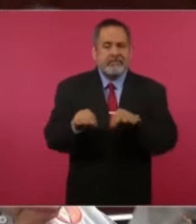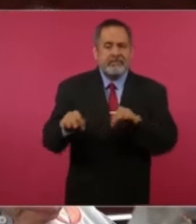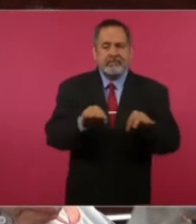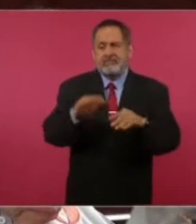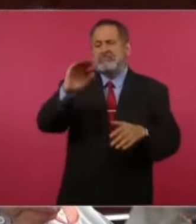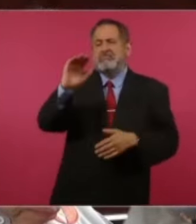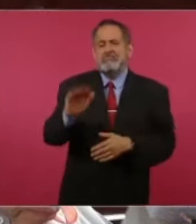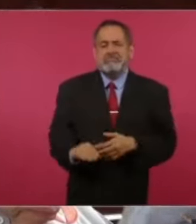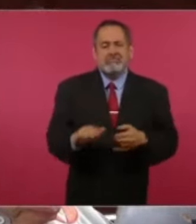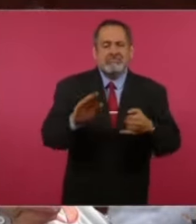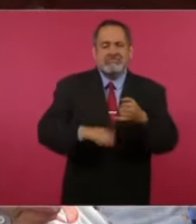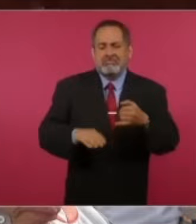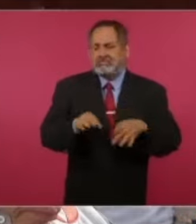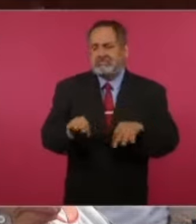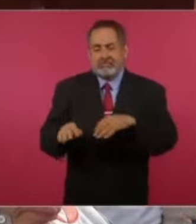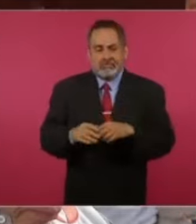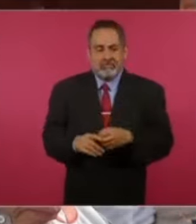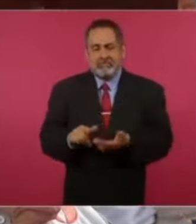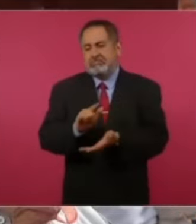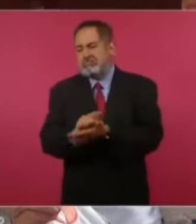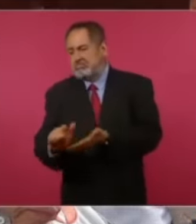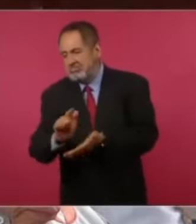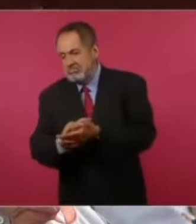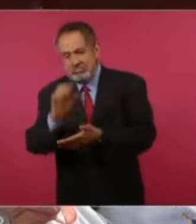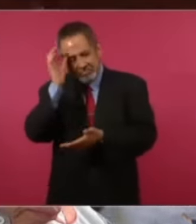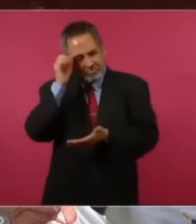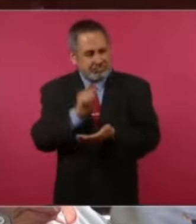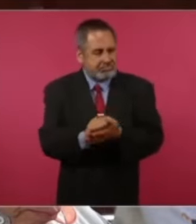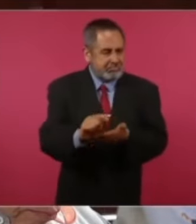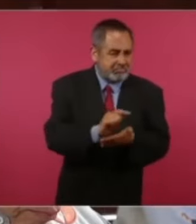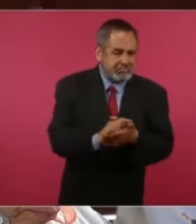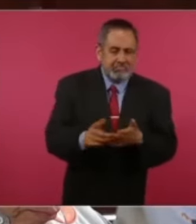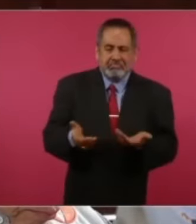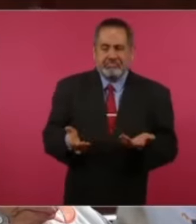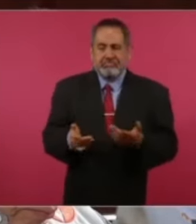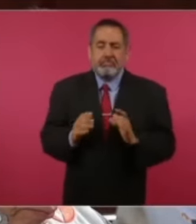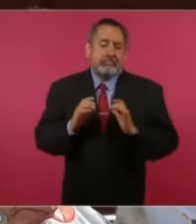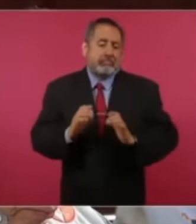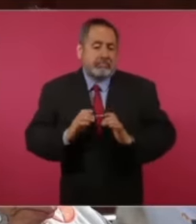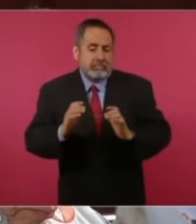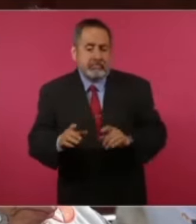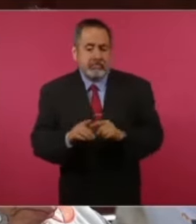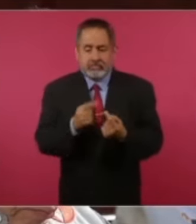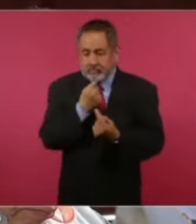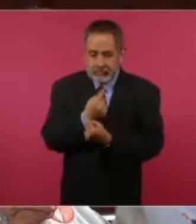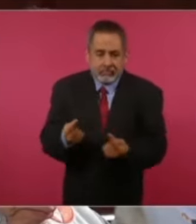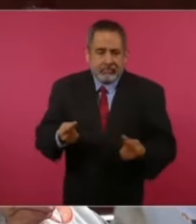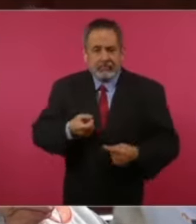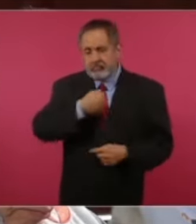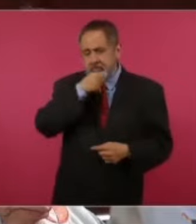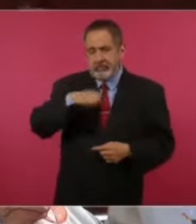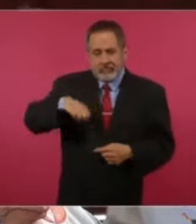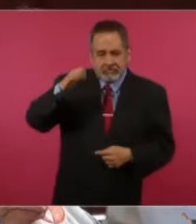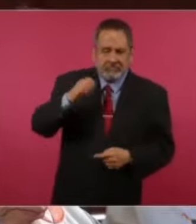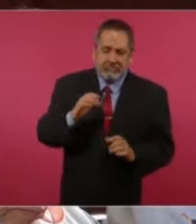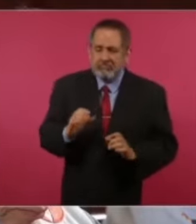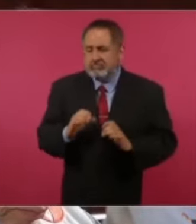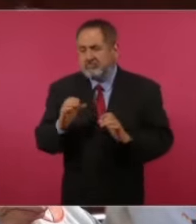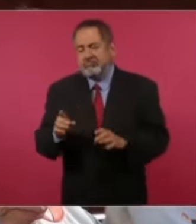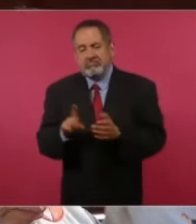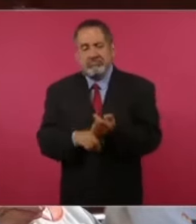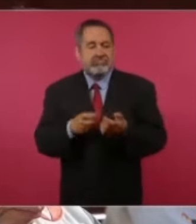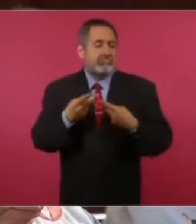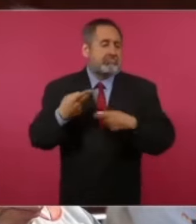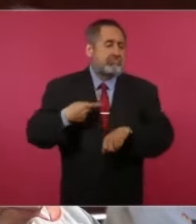comunes. Que están divididos en limpieza, en atención, cuidado a niños, ancianos, a